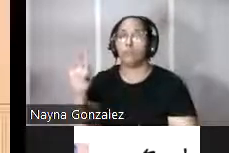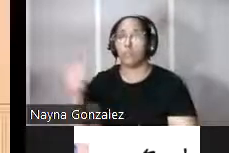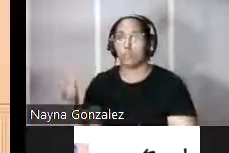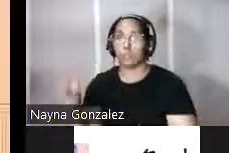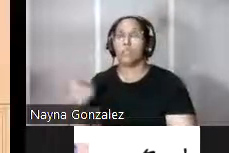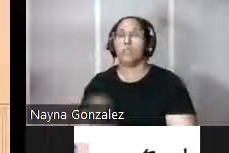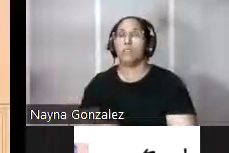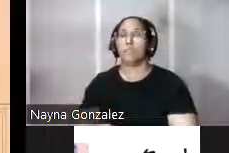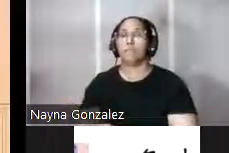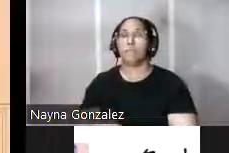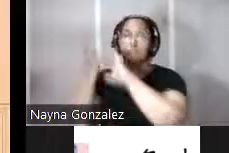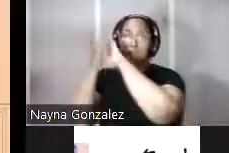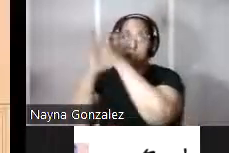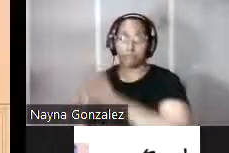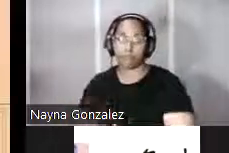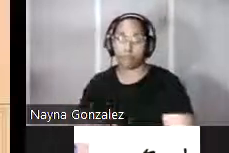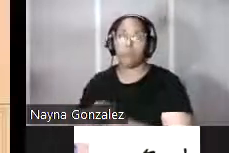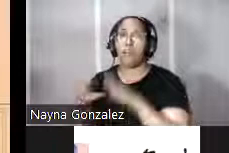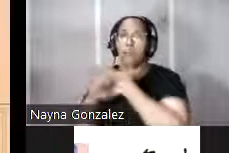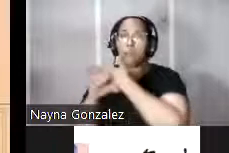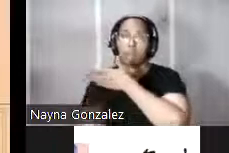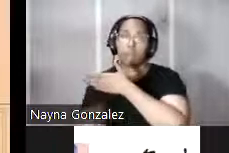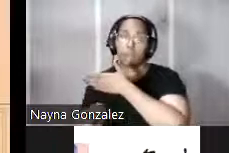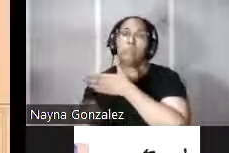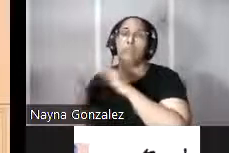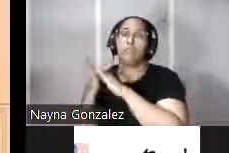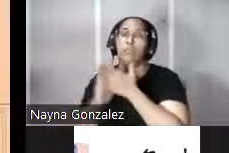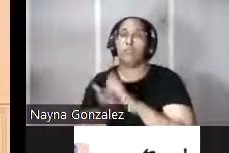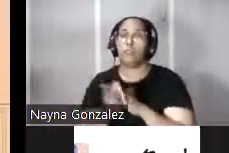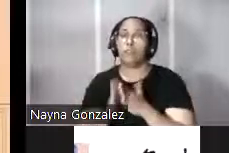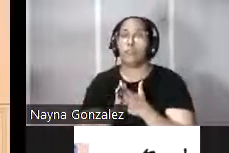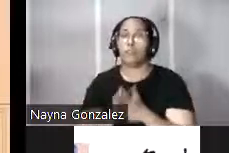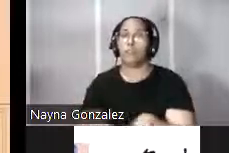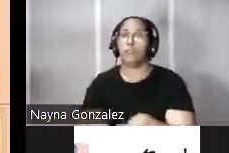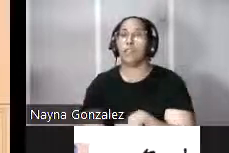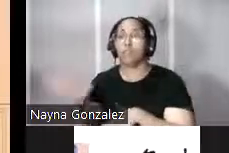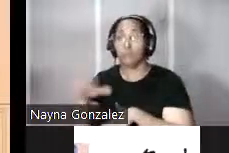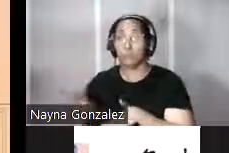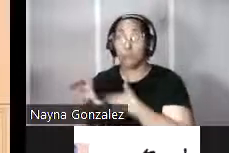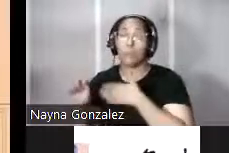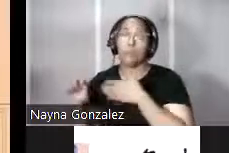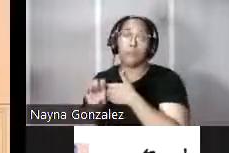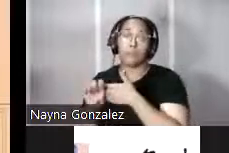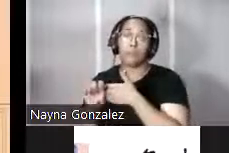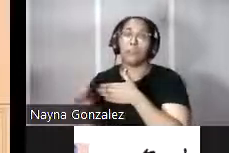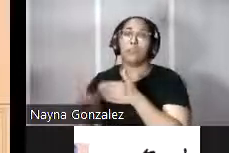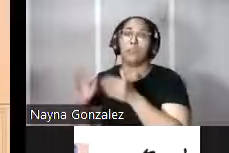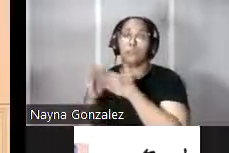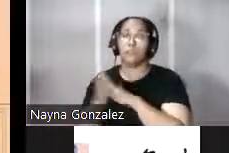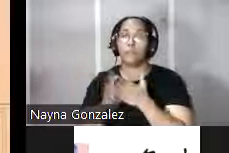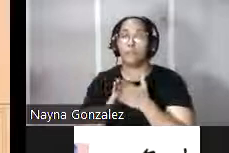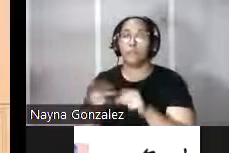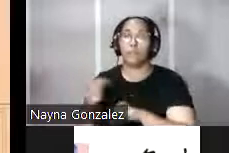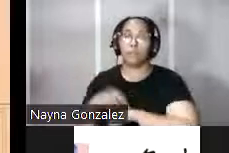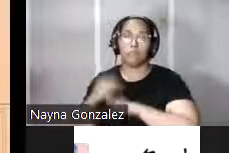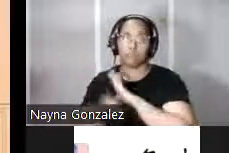del recinto sur de la ciudad del recinto sur y del recinto y la zona este de la ciudad cuyas obras fueron